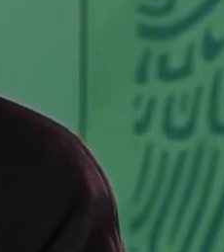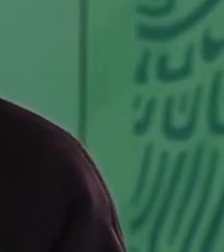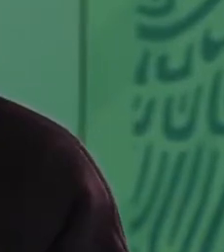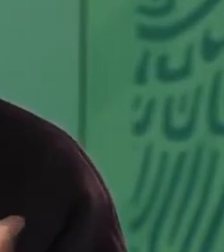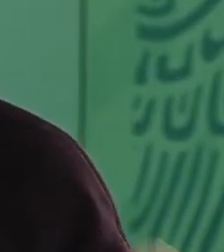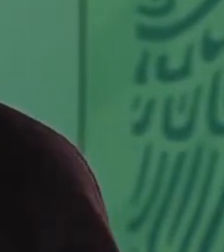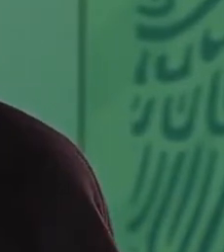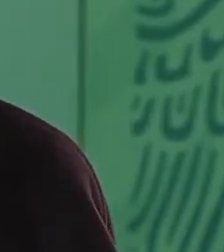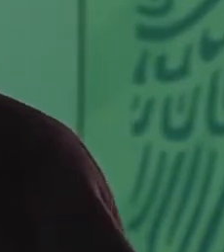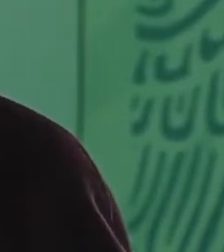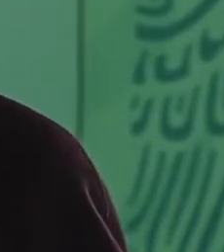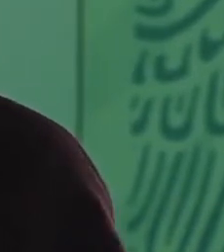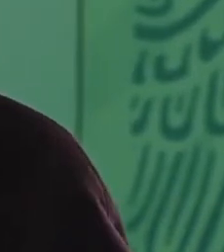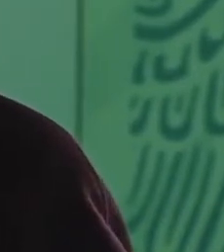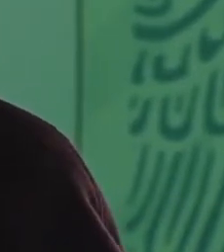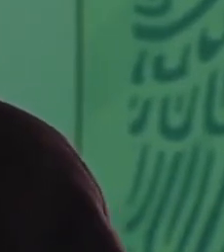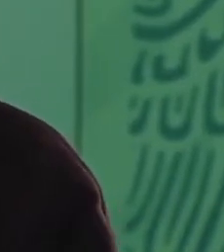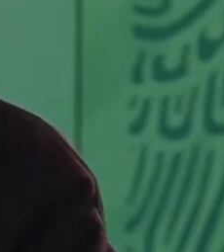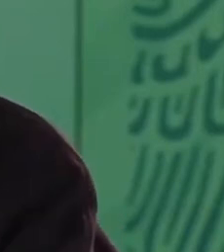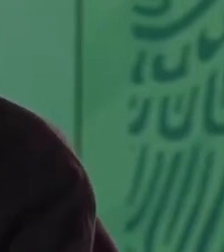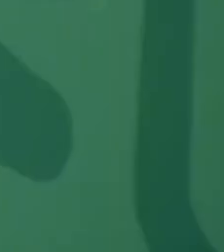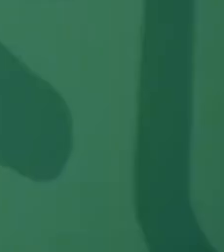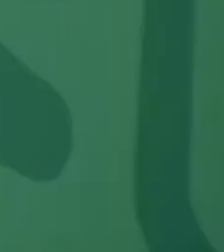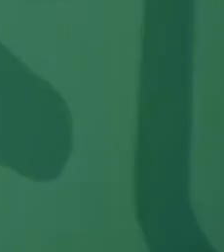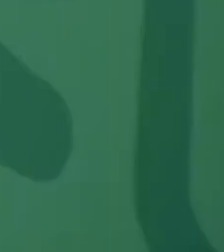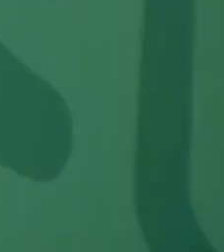que no podemos ser mejores todos